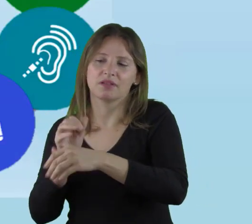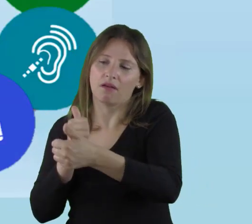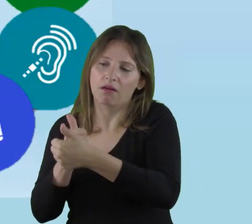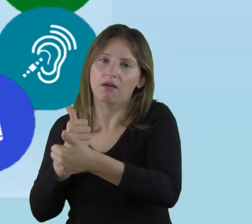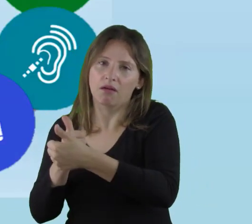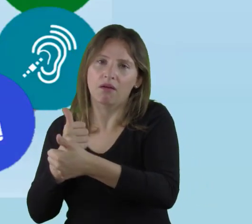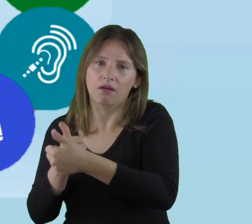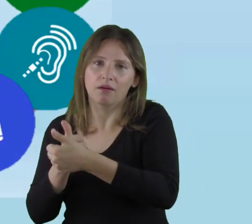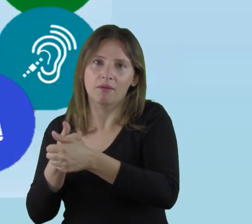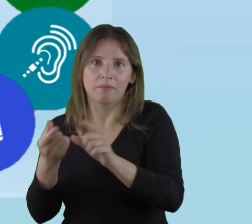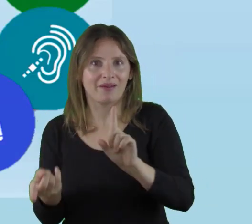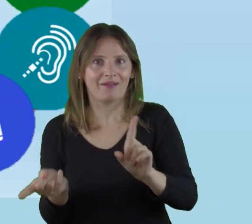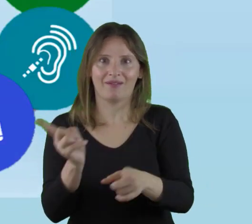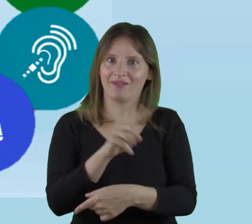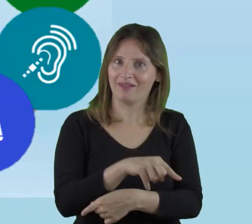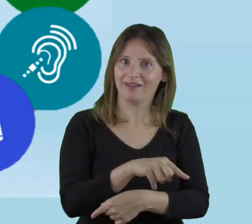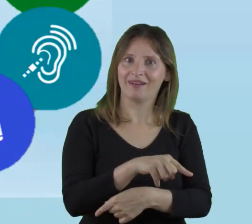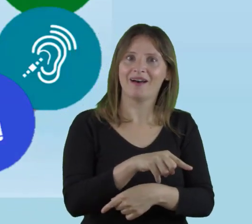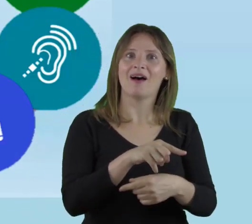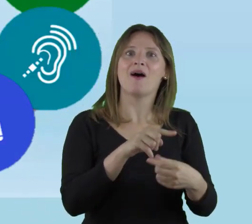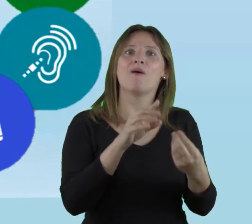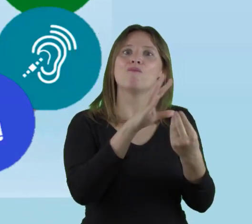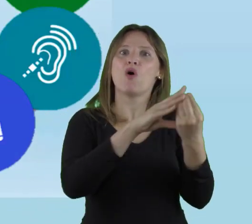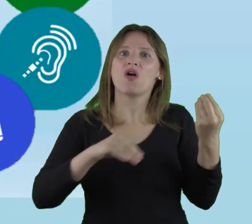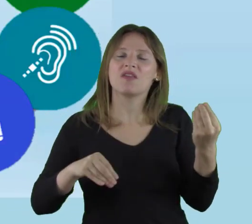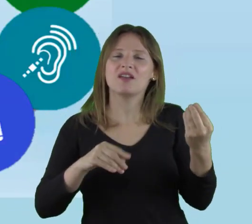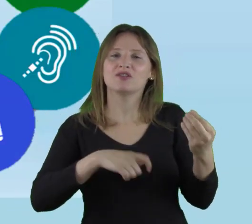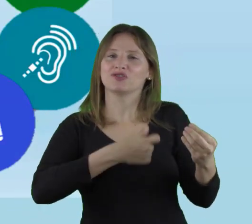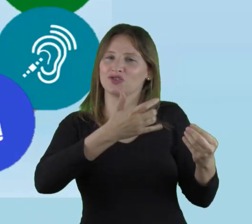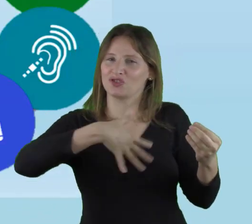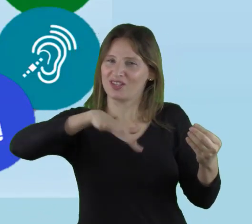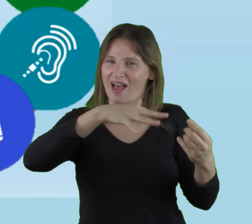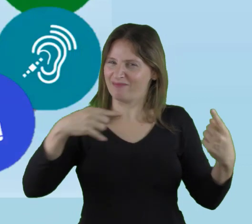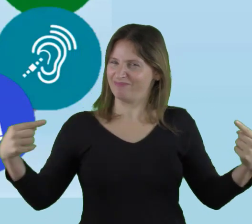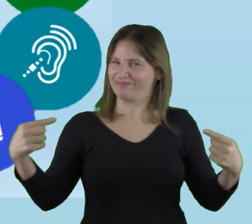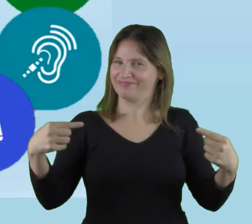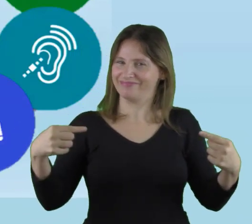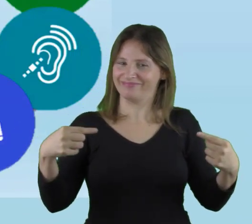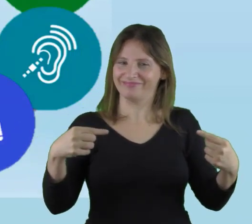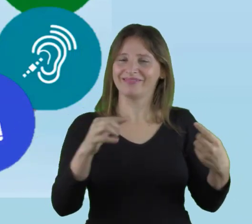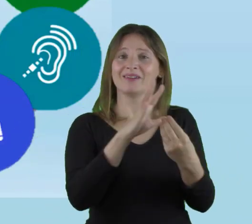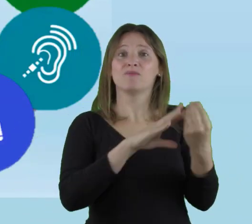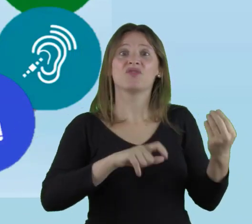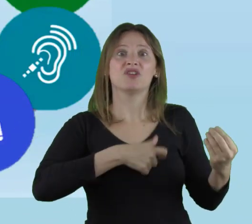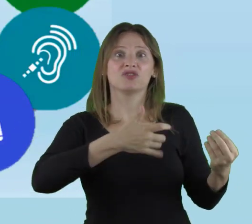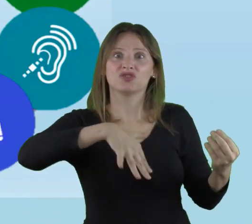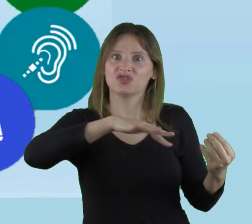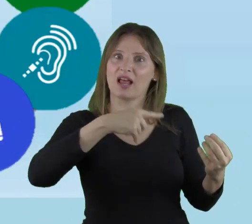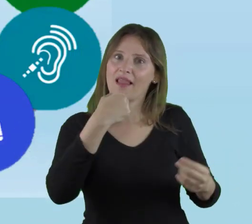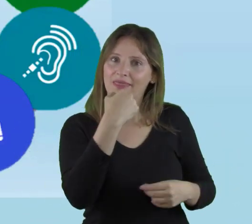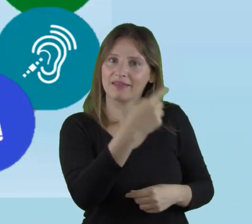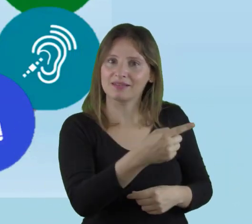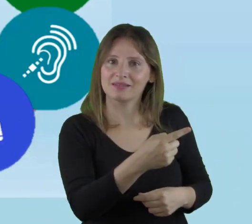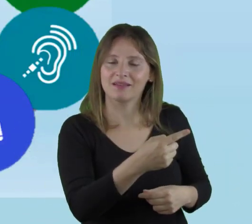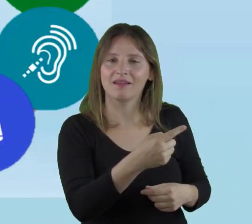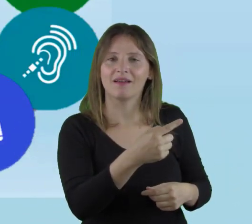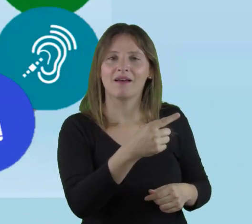de otros. En cambio, el modelo social hace ver que